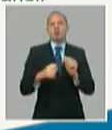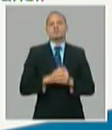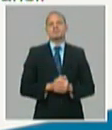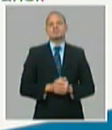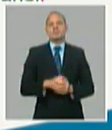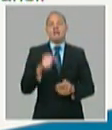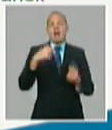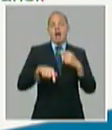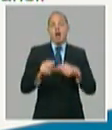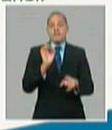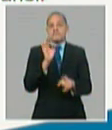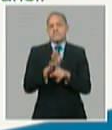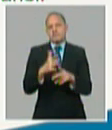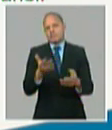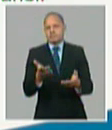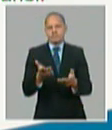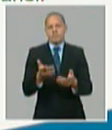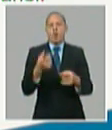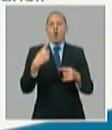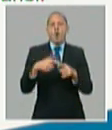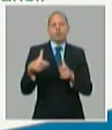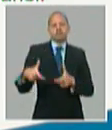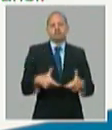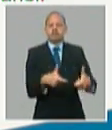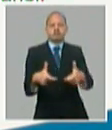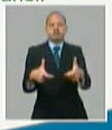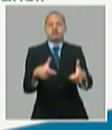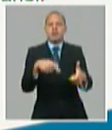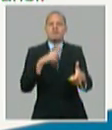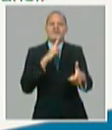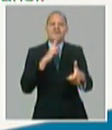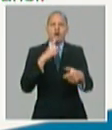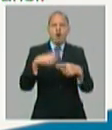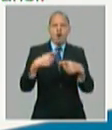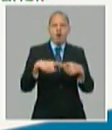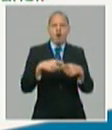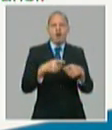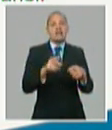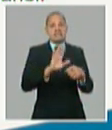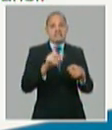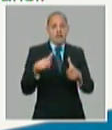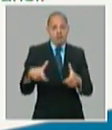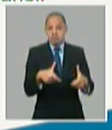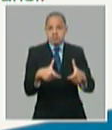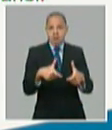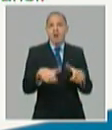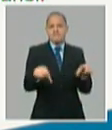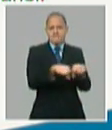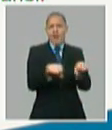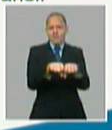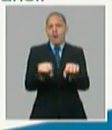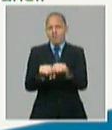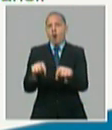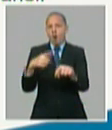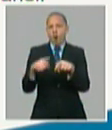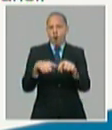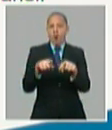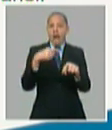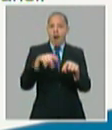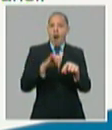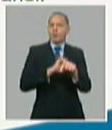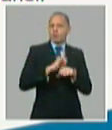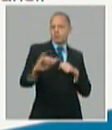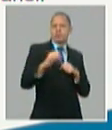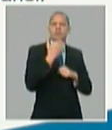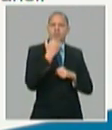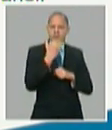se terminan en tramos de canales túneles y sistemas de riego del programa de trasvase se instalan 75.500 metros